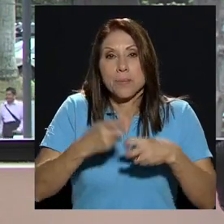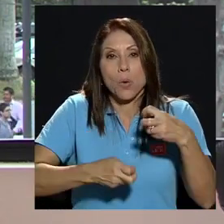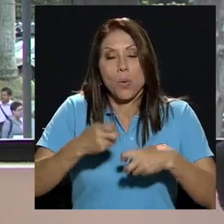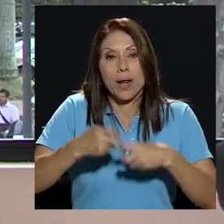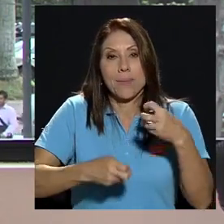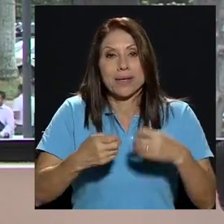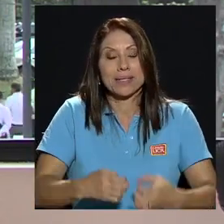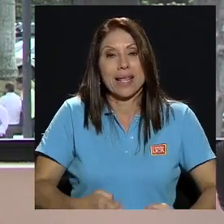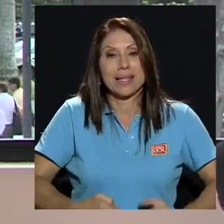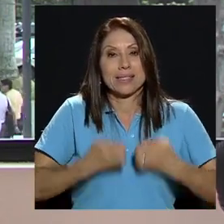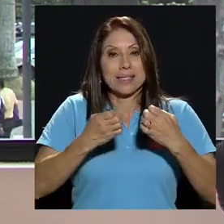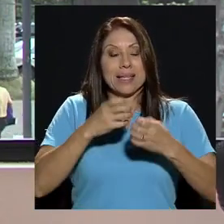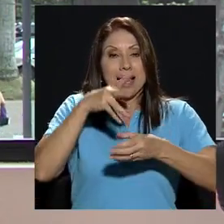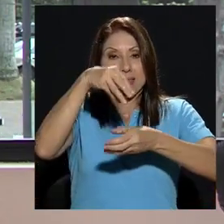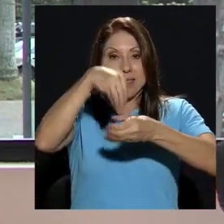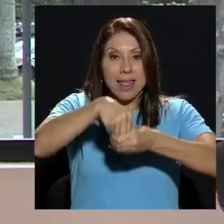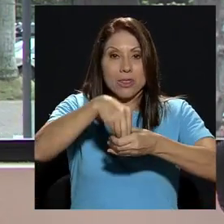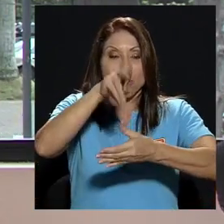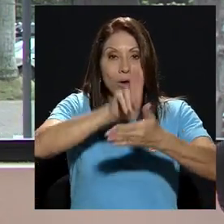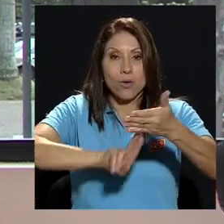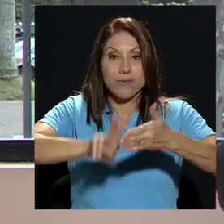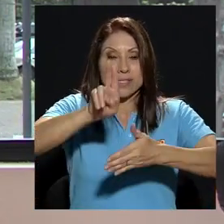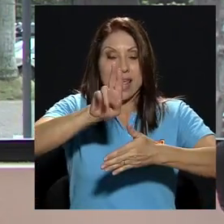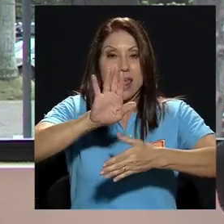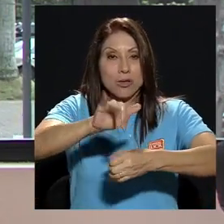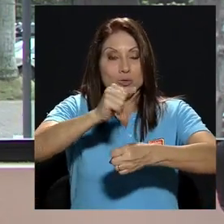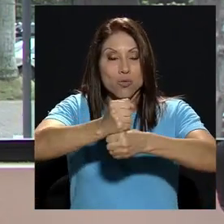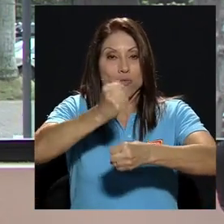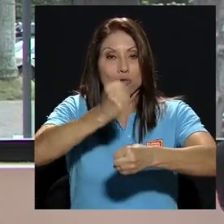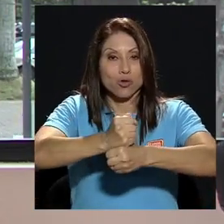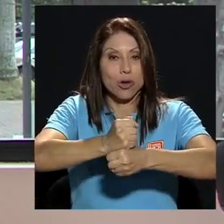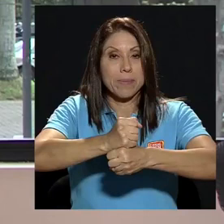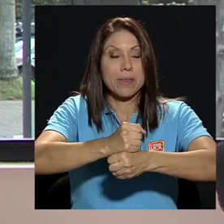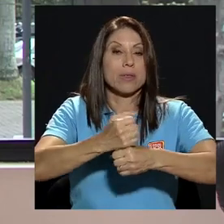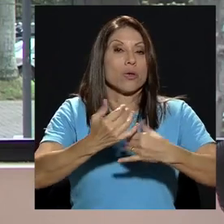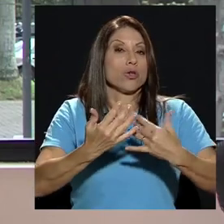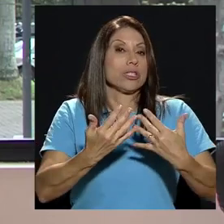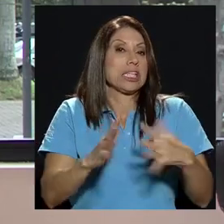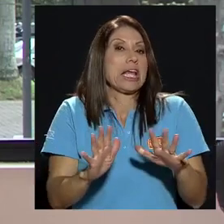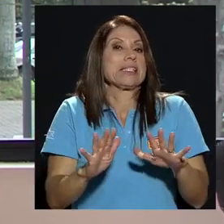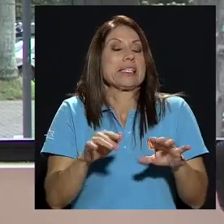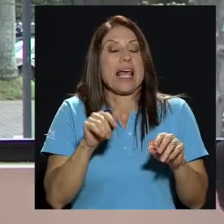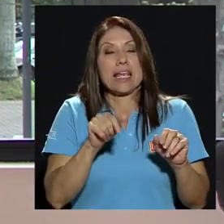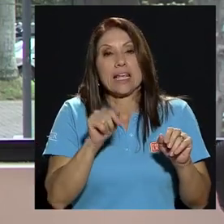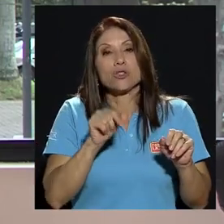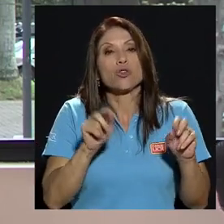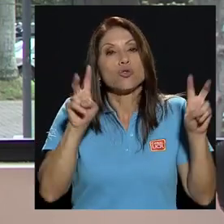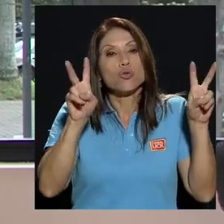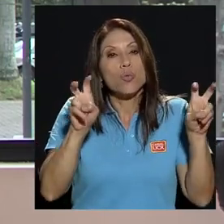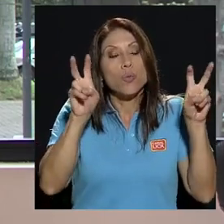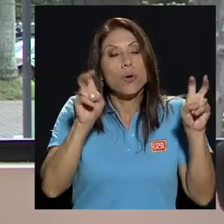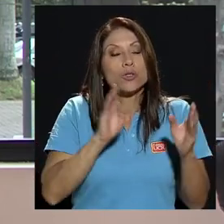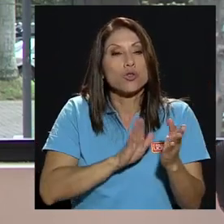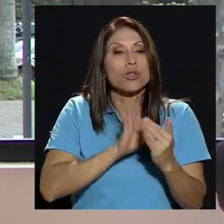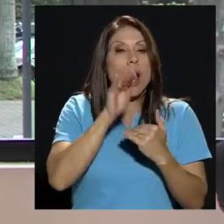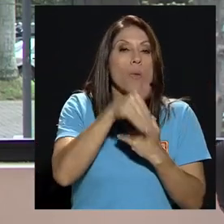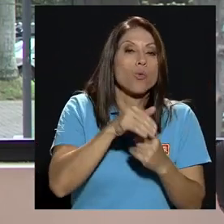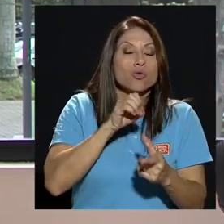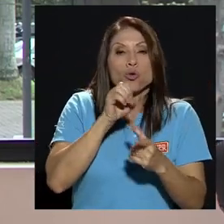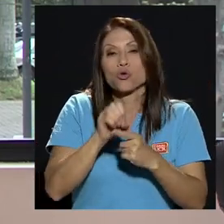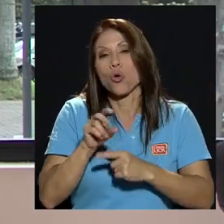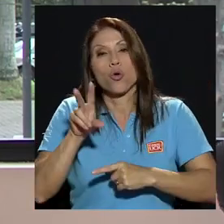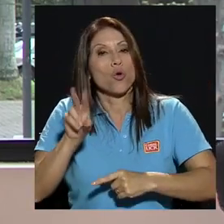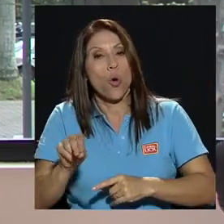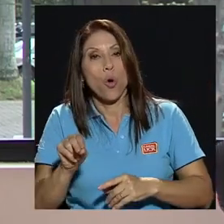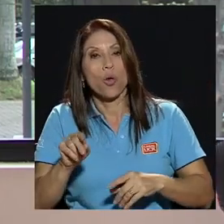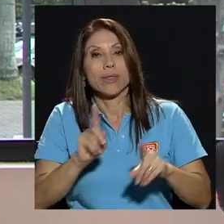dentro de la universidad en su propio funcionamiento ya sean estos supuestos abusos o no de